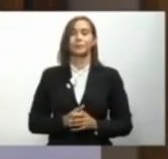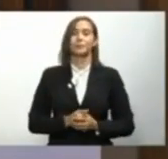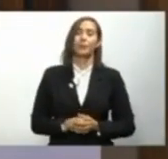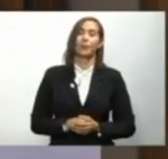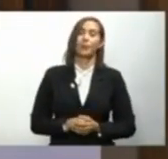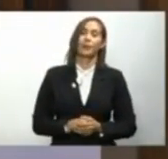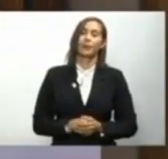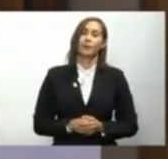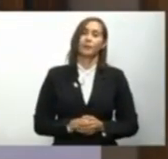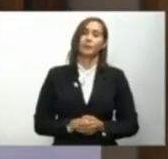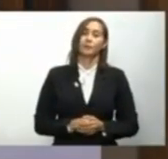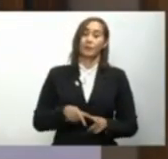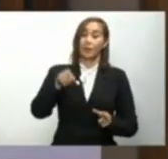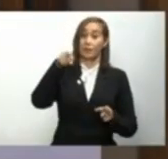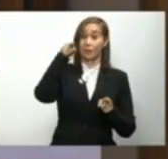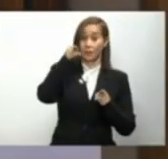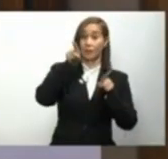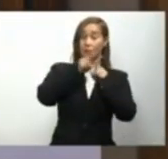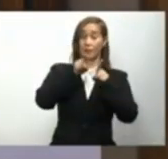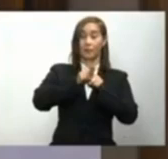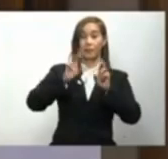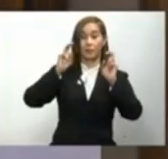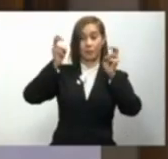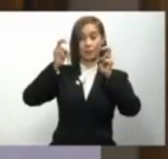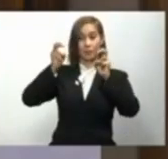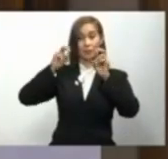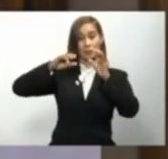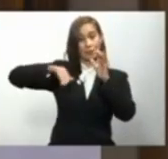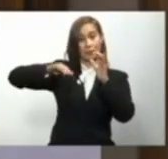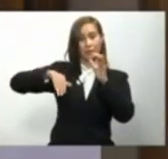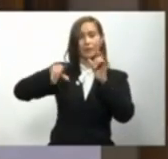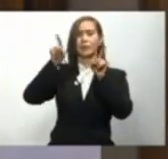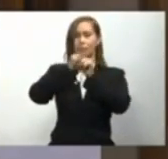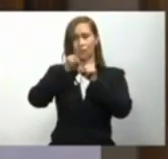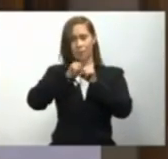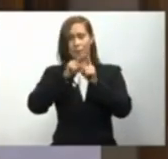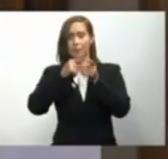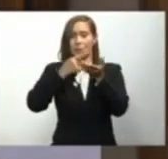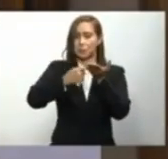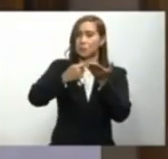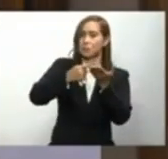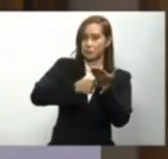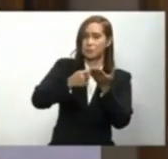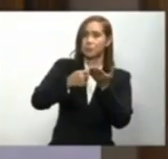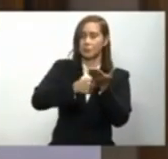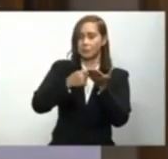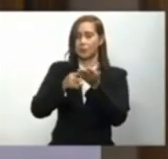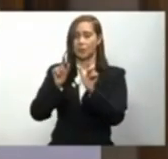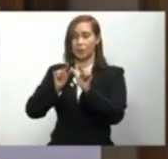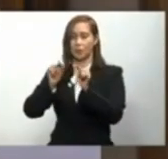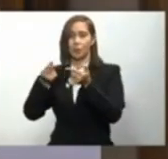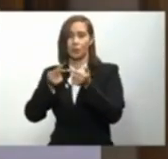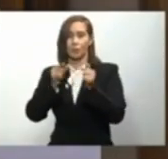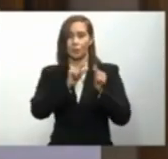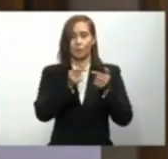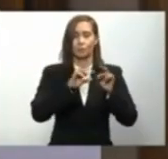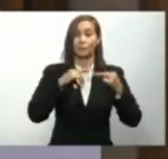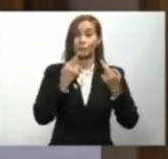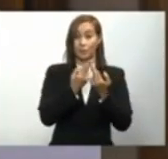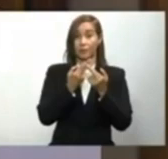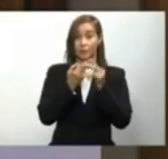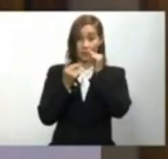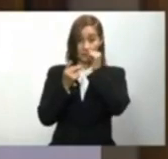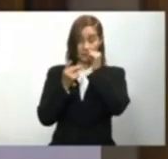serán abordados por la Comisión Ejecutiva del SES en diálogo con el Gabinete Eléctrico y a esa tarea